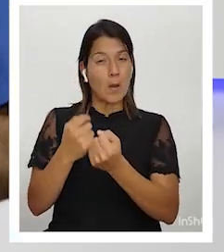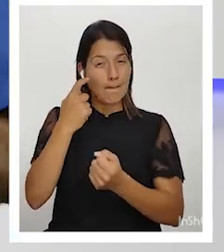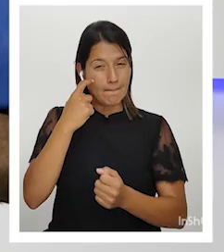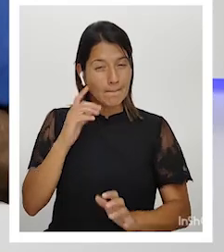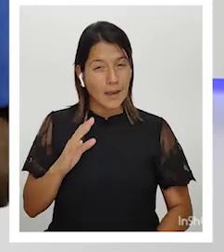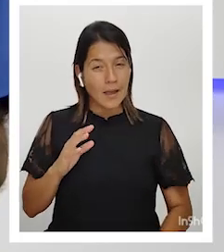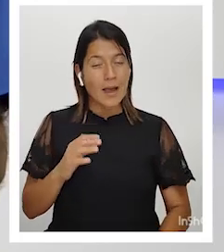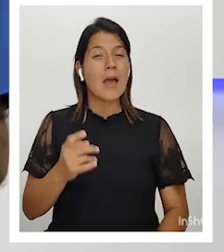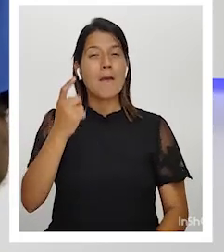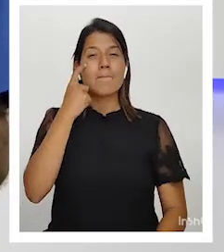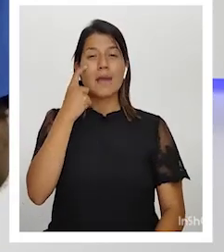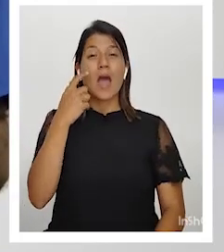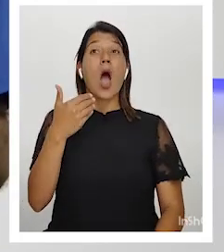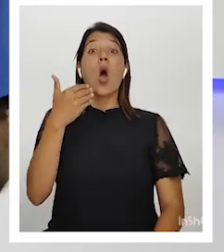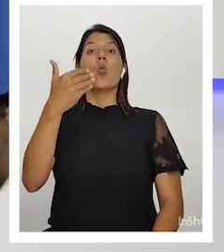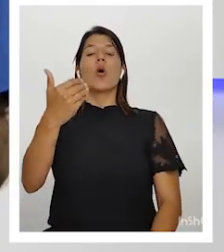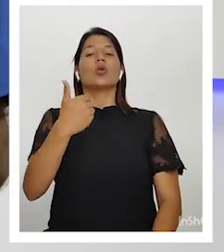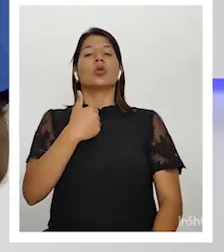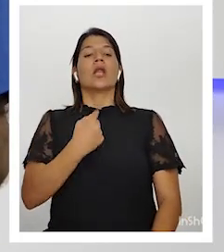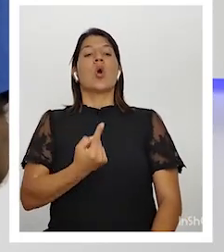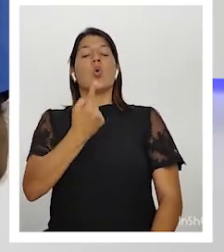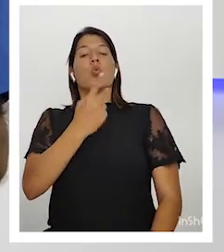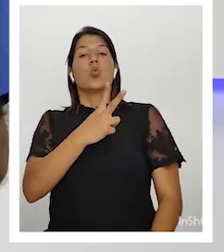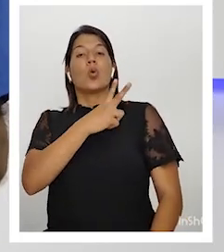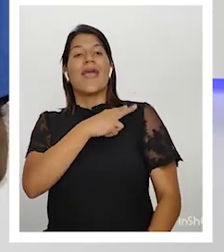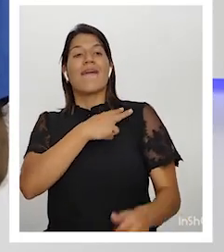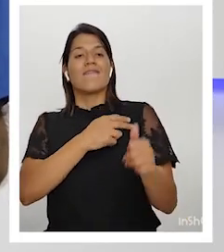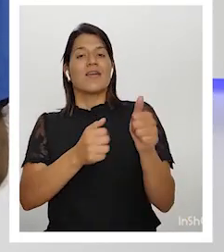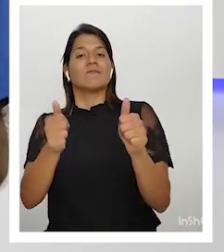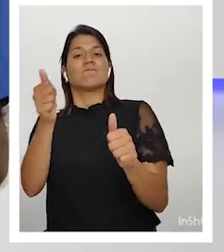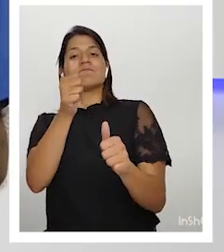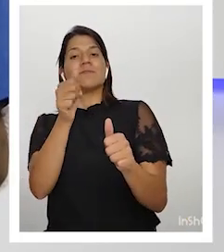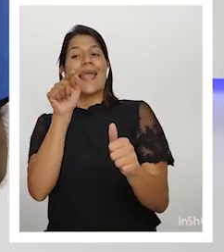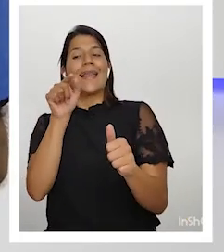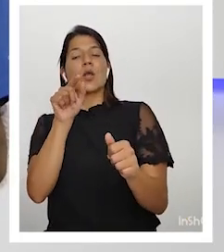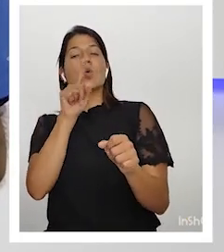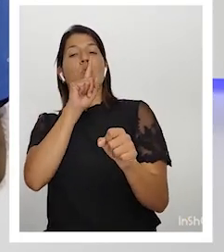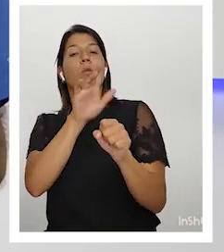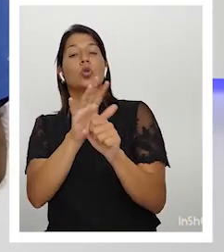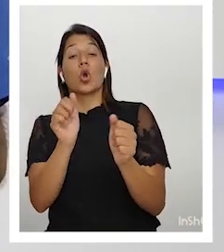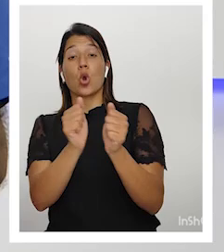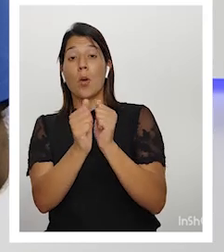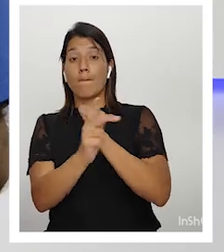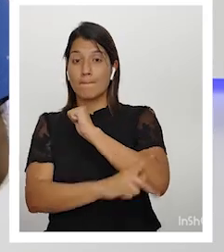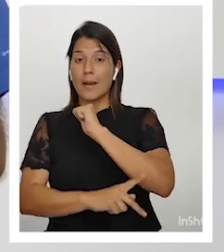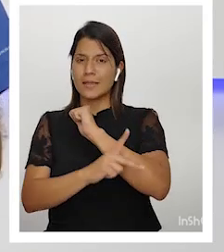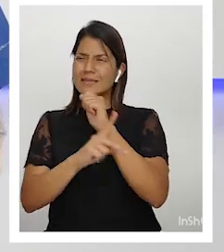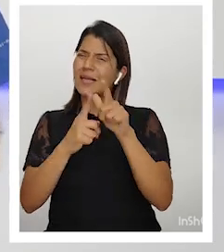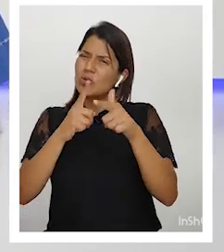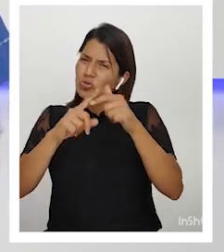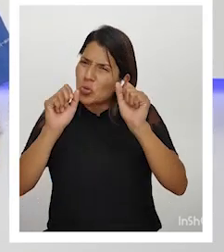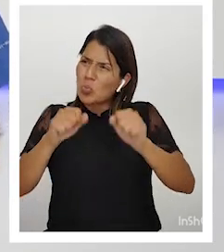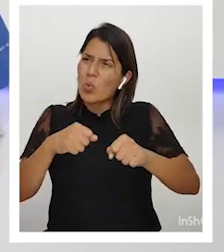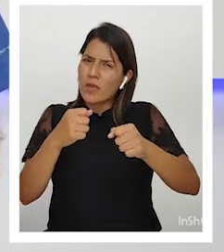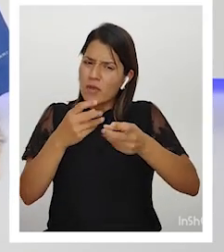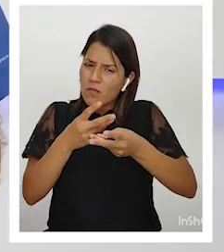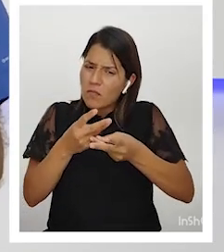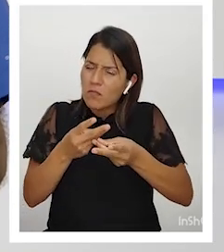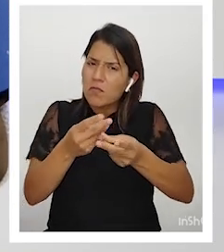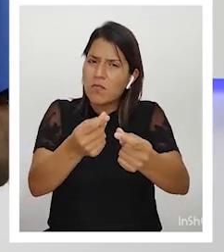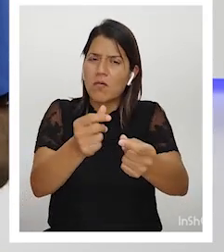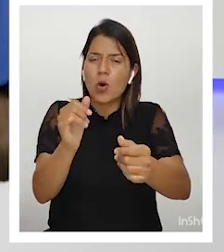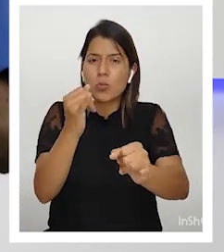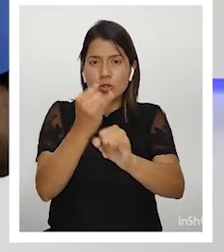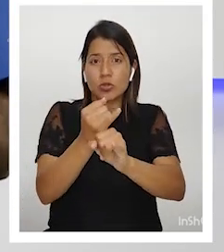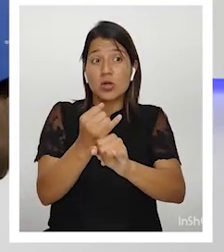vea usted como cuando hay un gerente que está comprometido con el país se puede funcionar con una institución